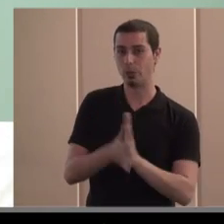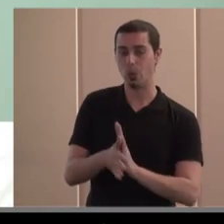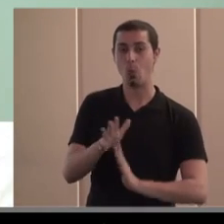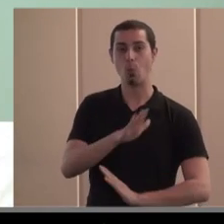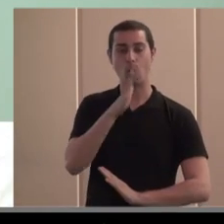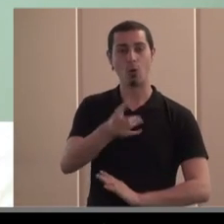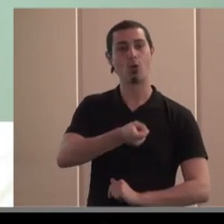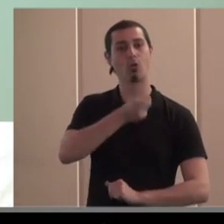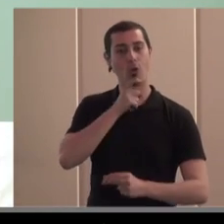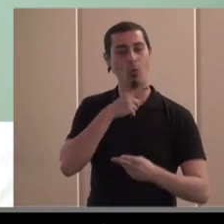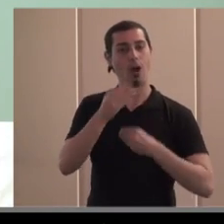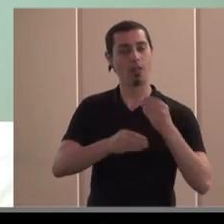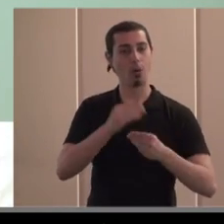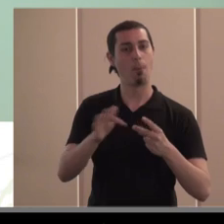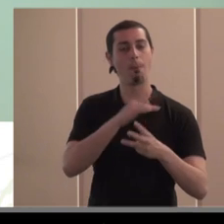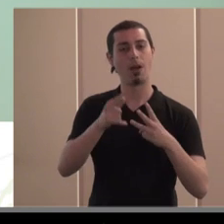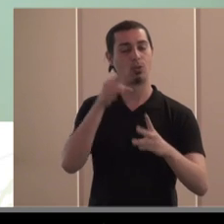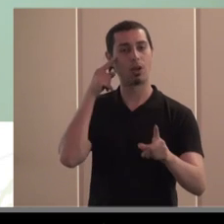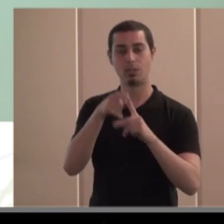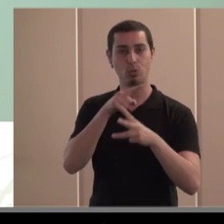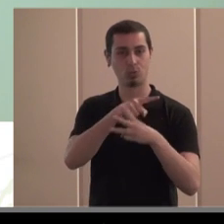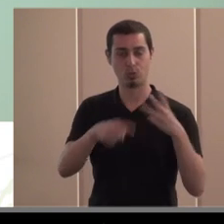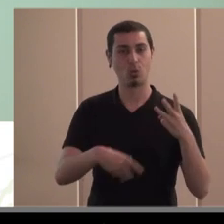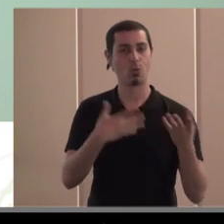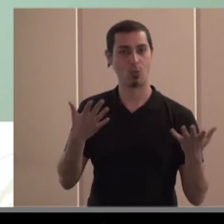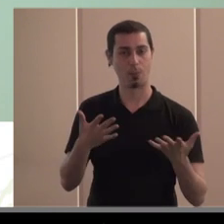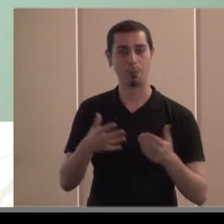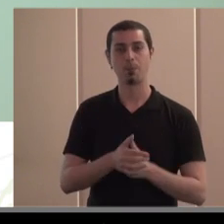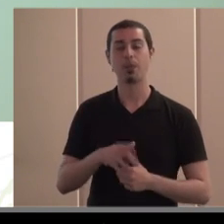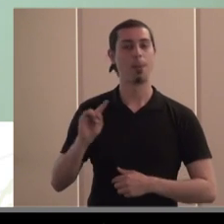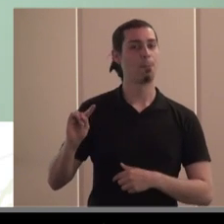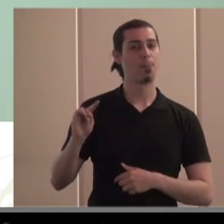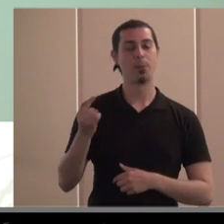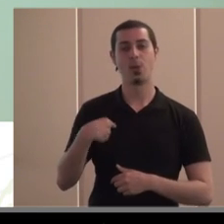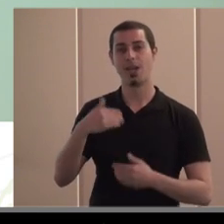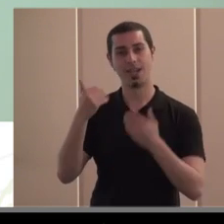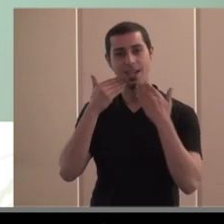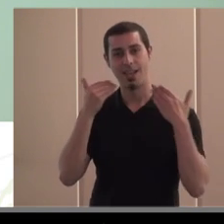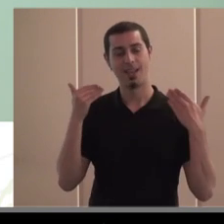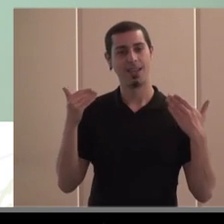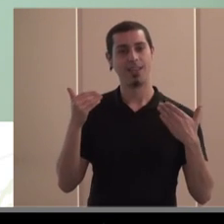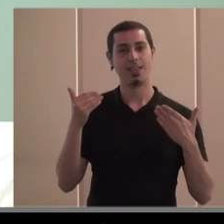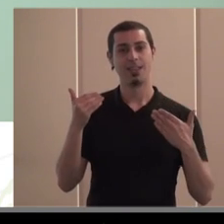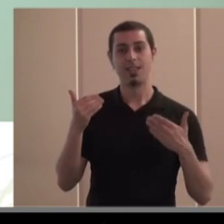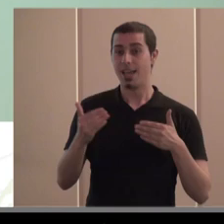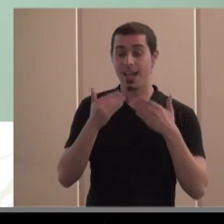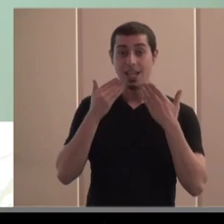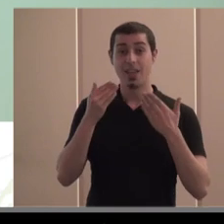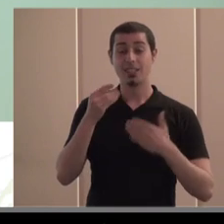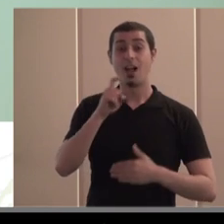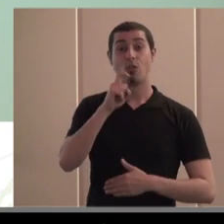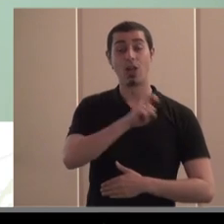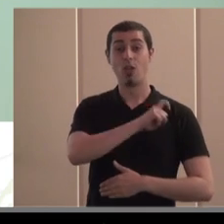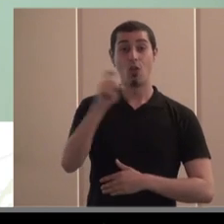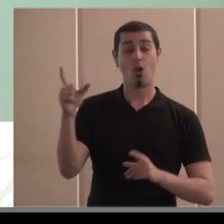y sobre todo con qué objetivos en primer lugar gracias a la Fundación